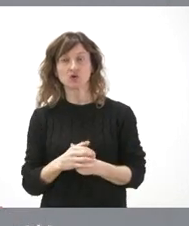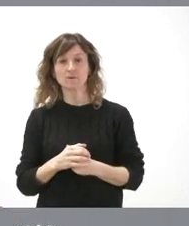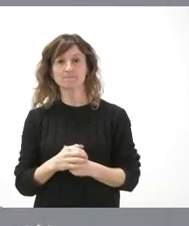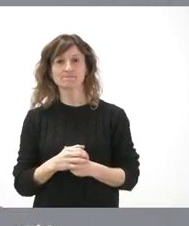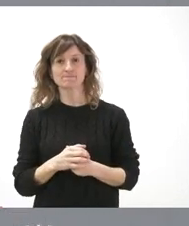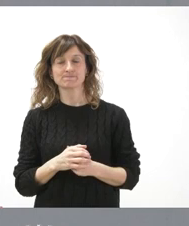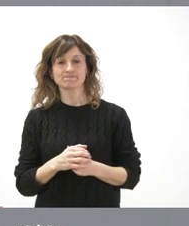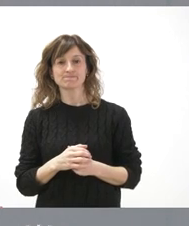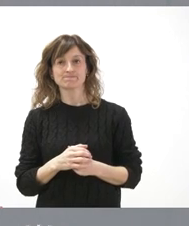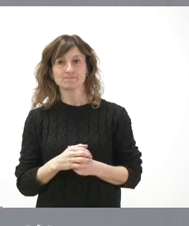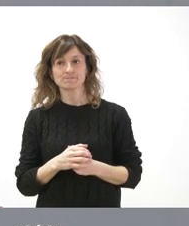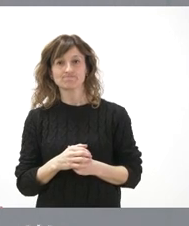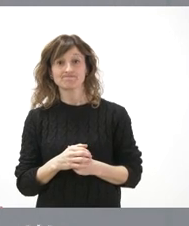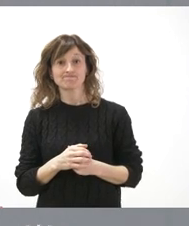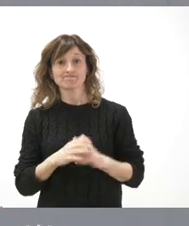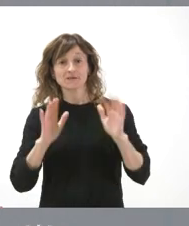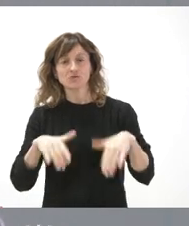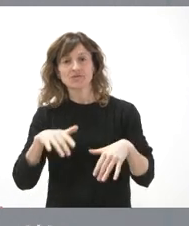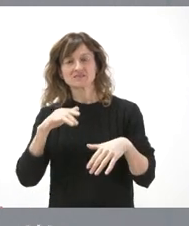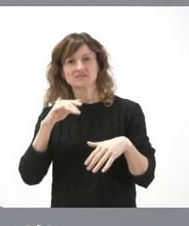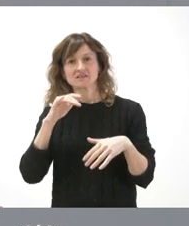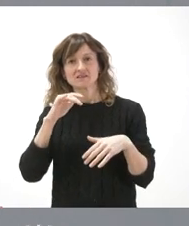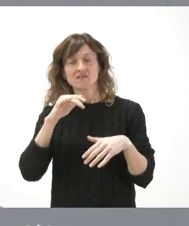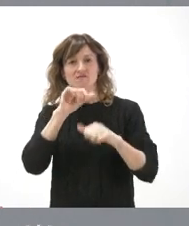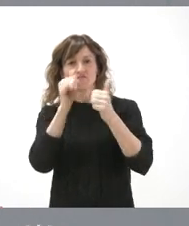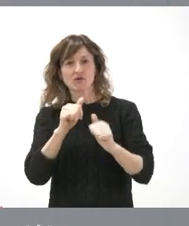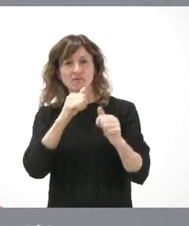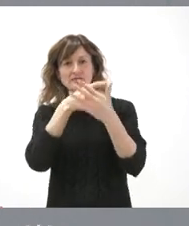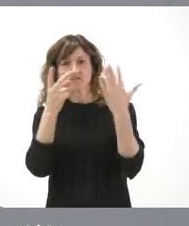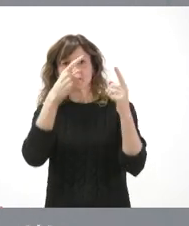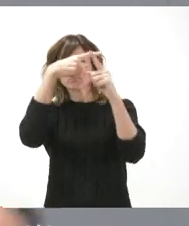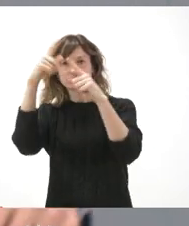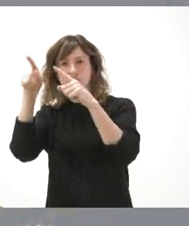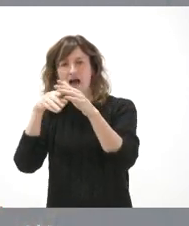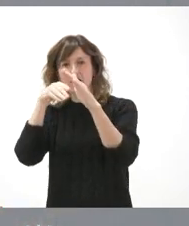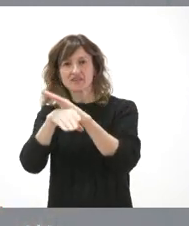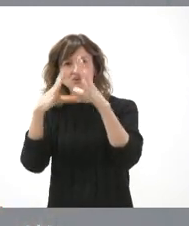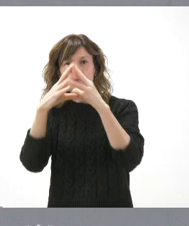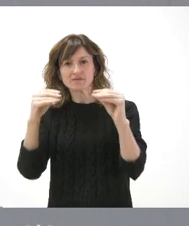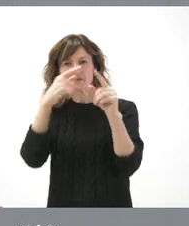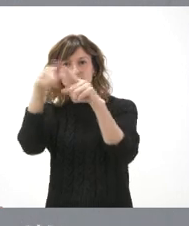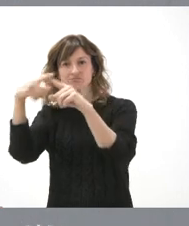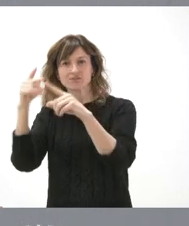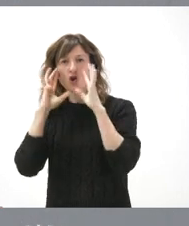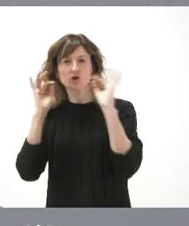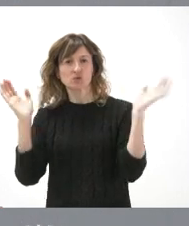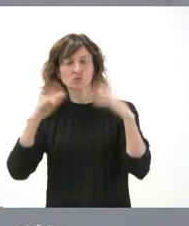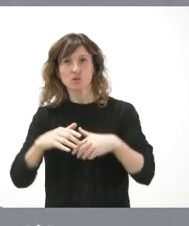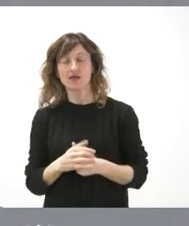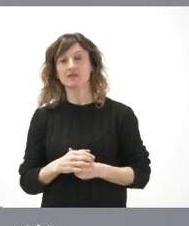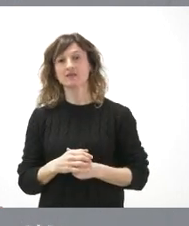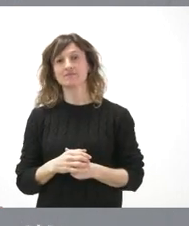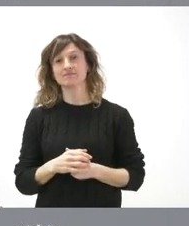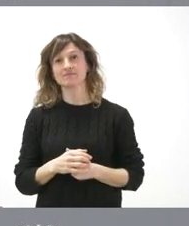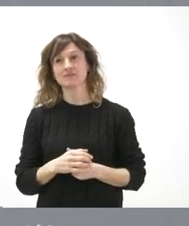universitario, lo lógico es que no haya 17 formas distintas de acceder a ese distrito universitario que es único para toda España. Y cuanto